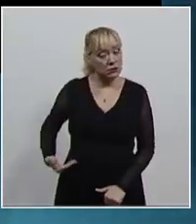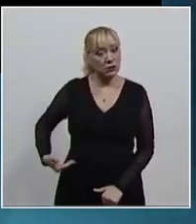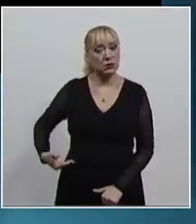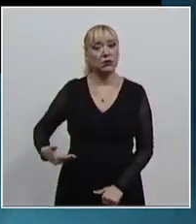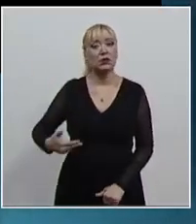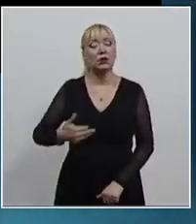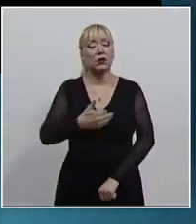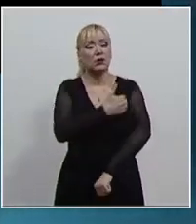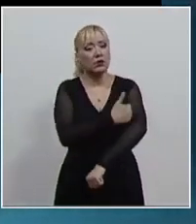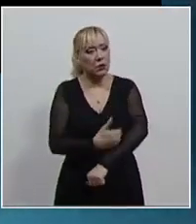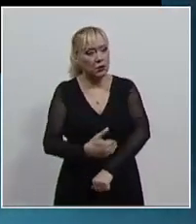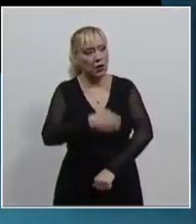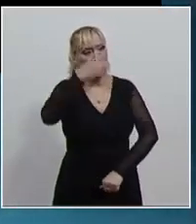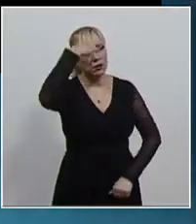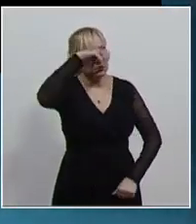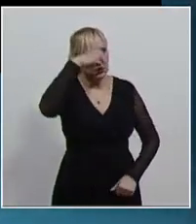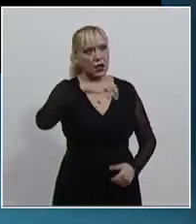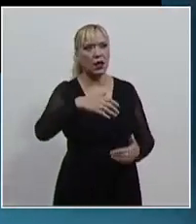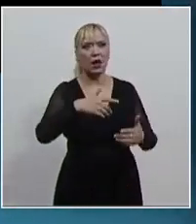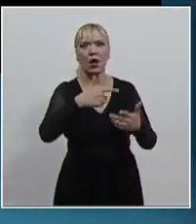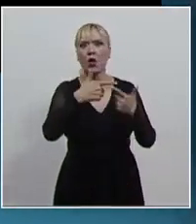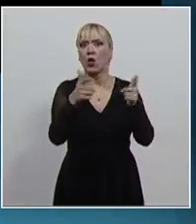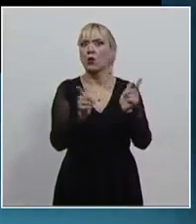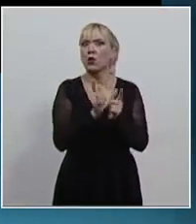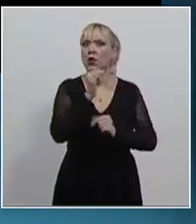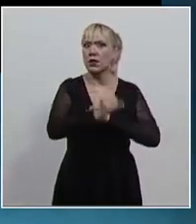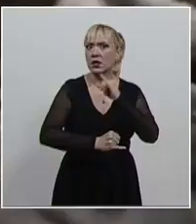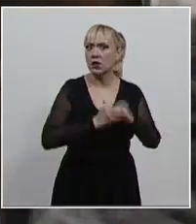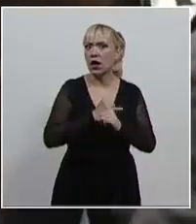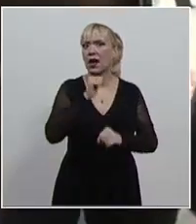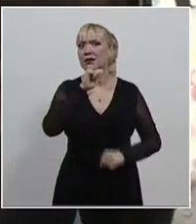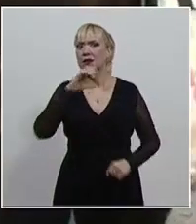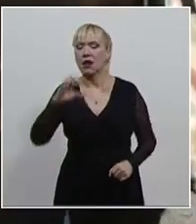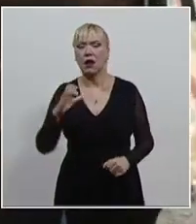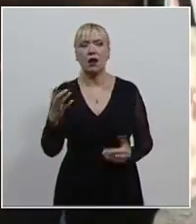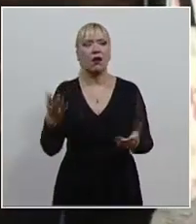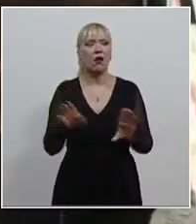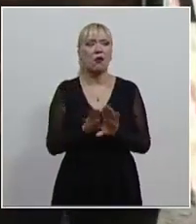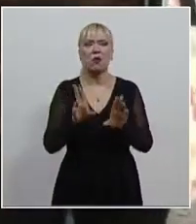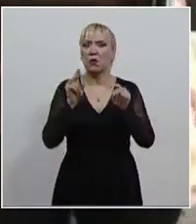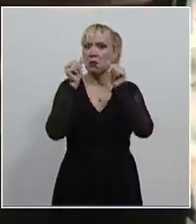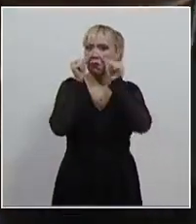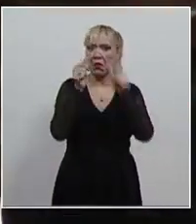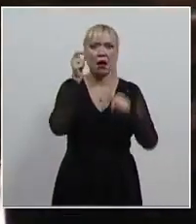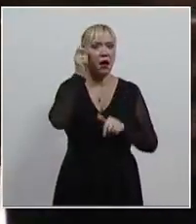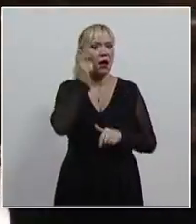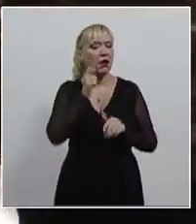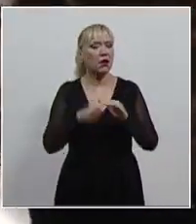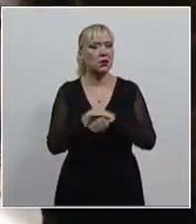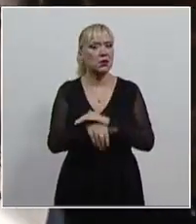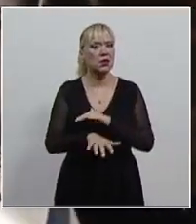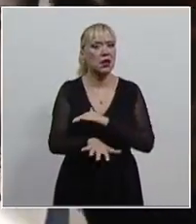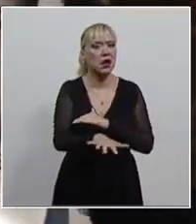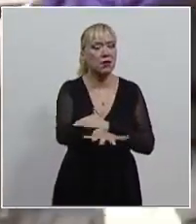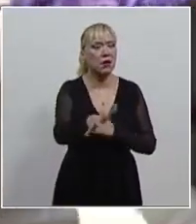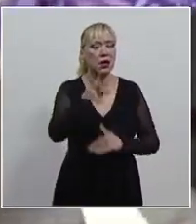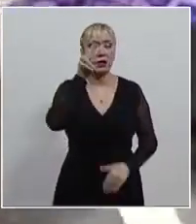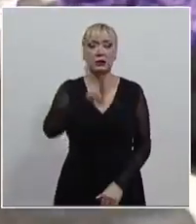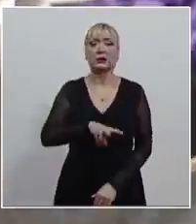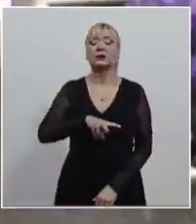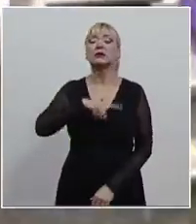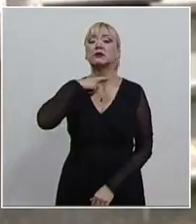familiares, expertos, organismos internacionales y civiles con relación al caso Ayotzinapa pone en riesgo el